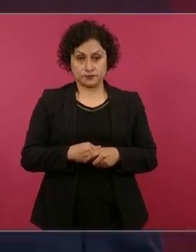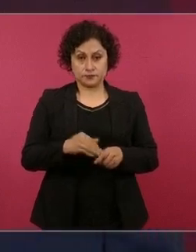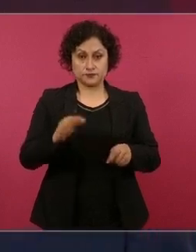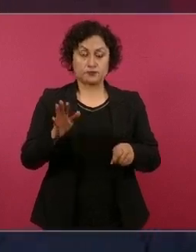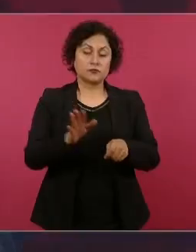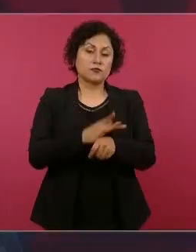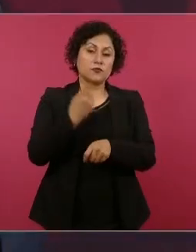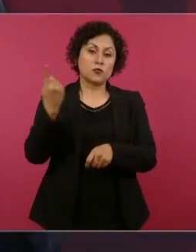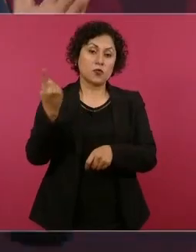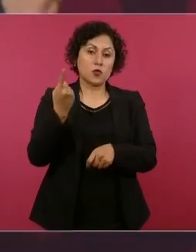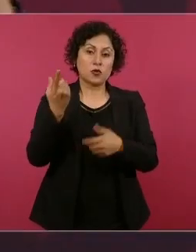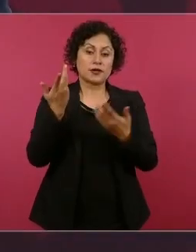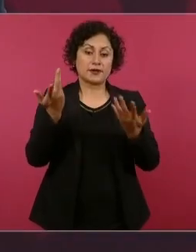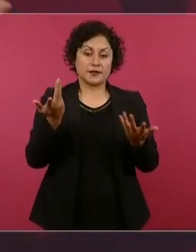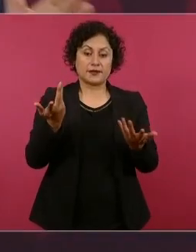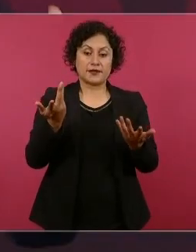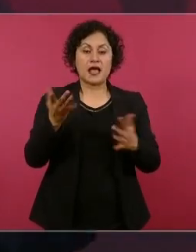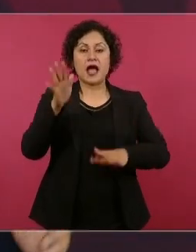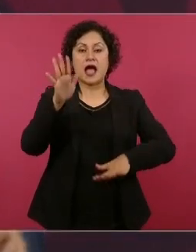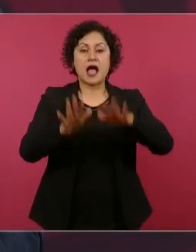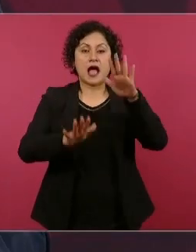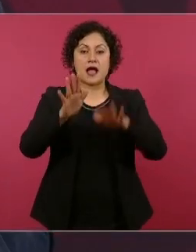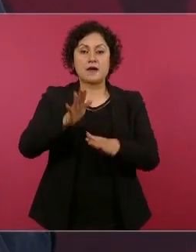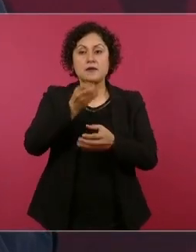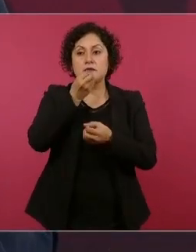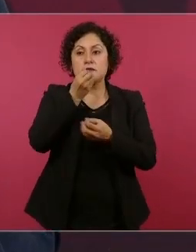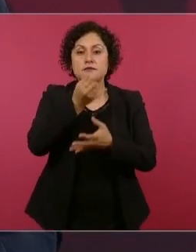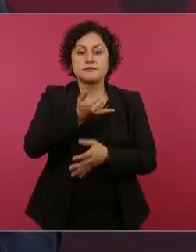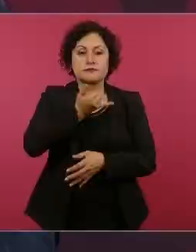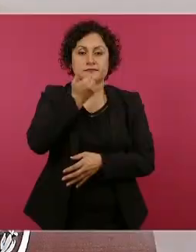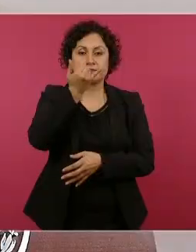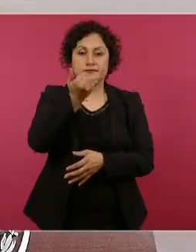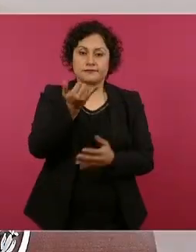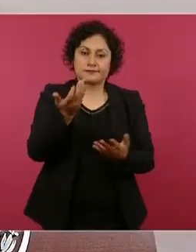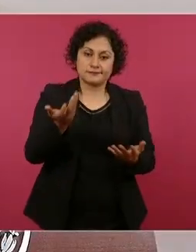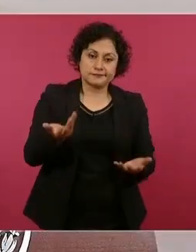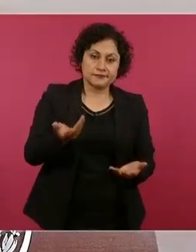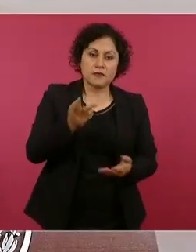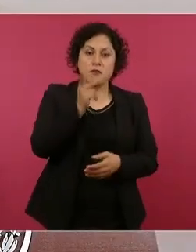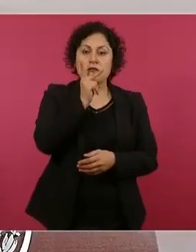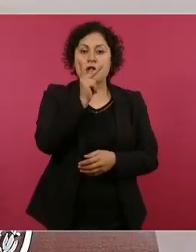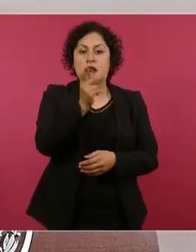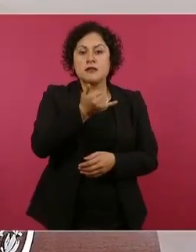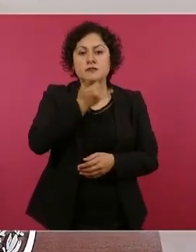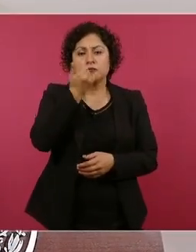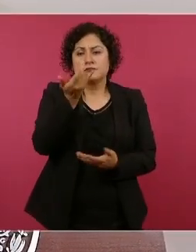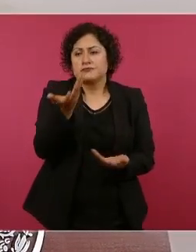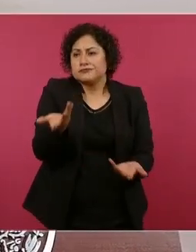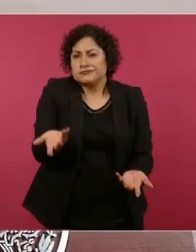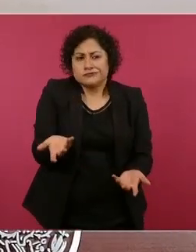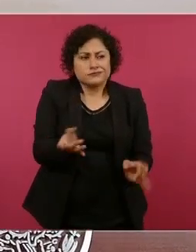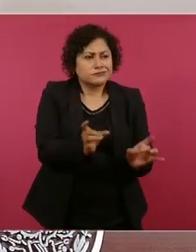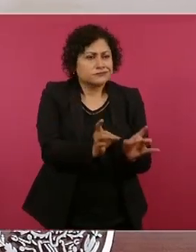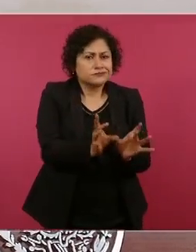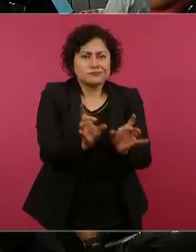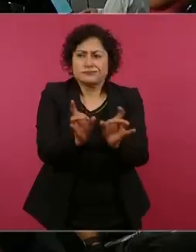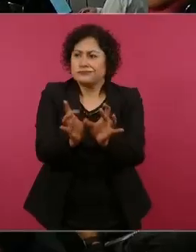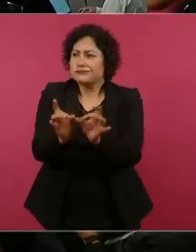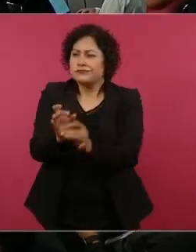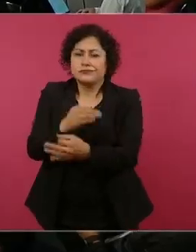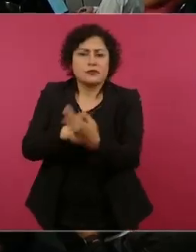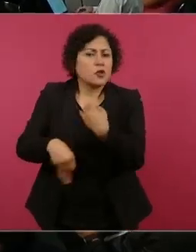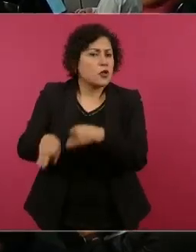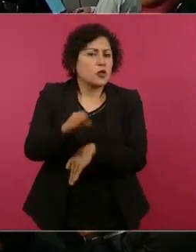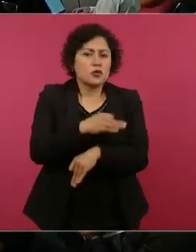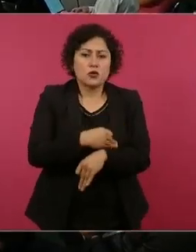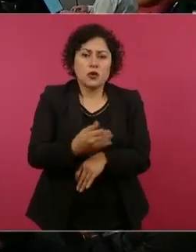que no son las adecuadas, a todos nos pasa. ¿No puede darse esto?